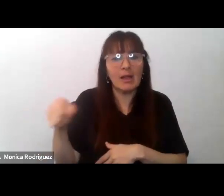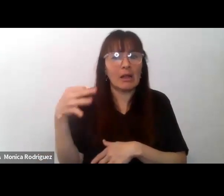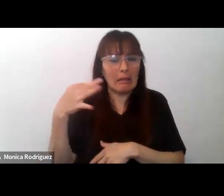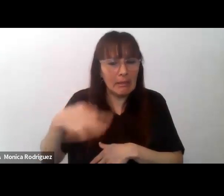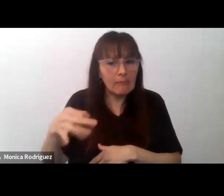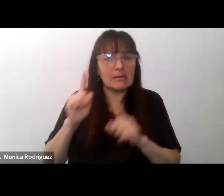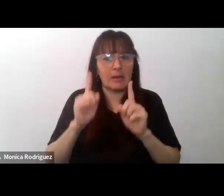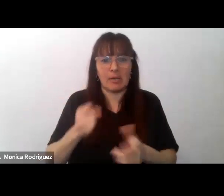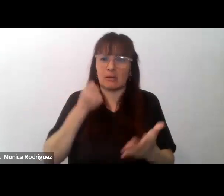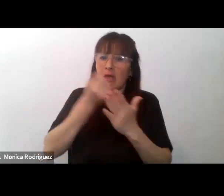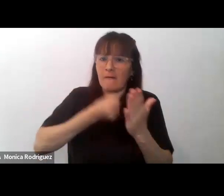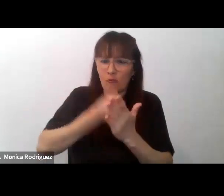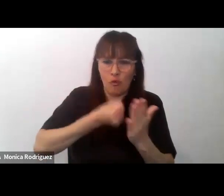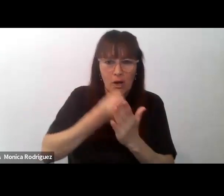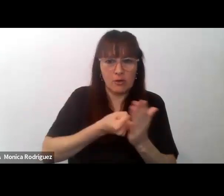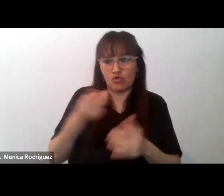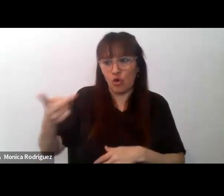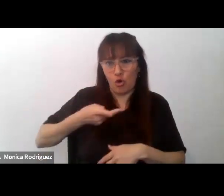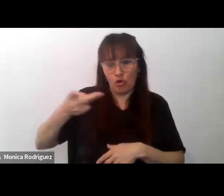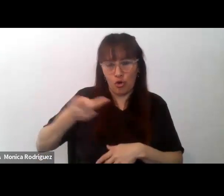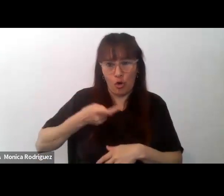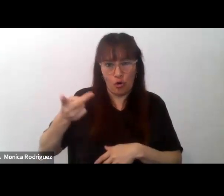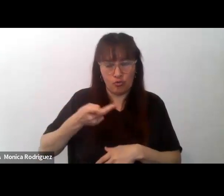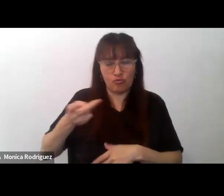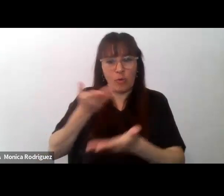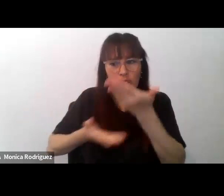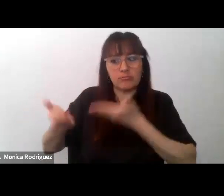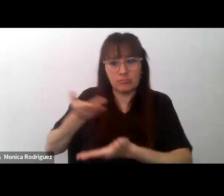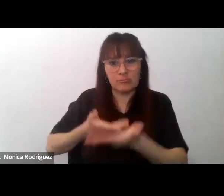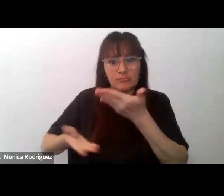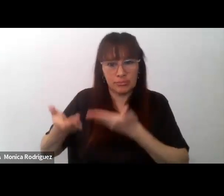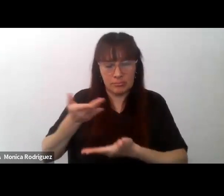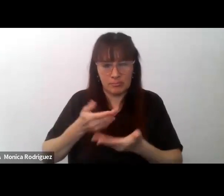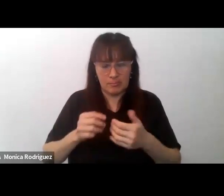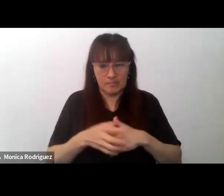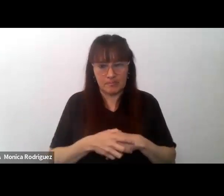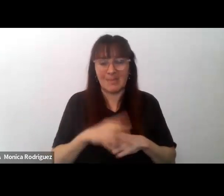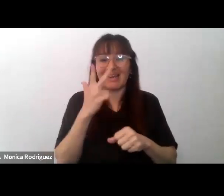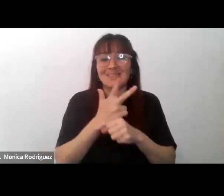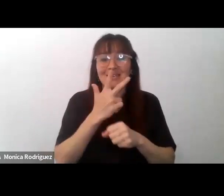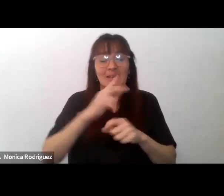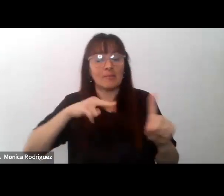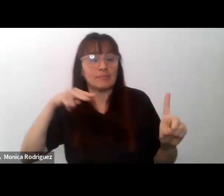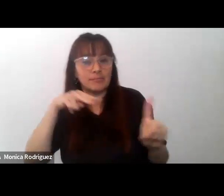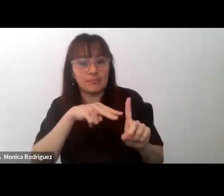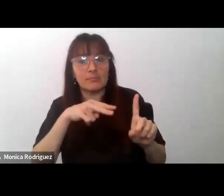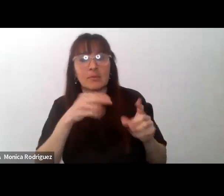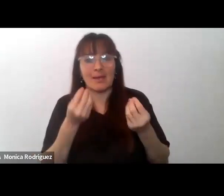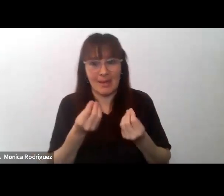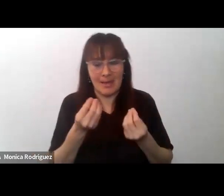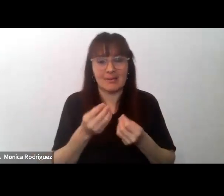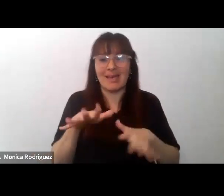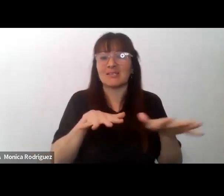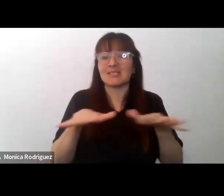esfuerzo es común y el principio de reciprocidad se aplica en este caso. La tercera perspectiva es la